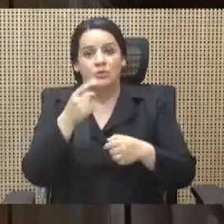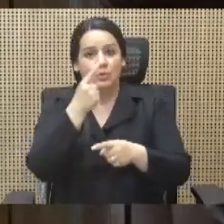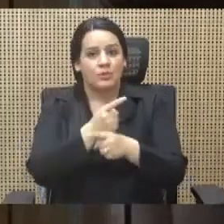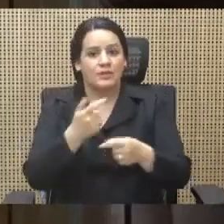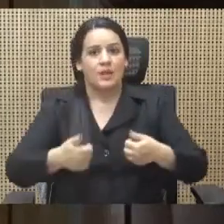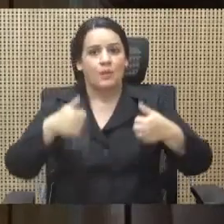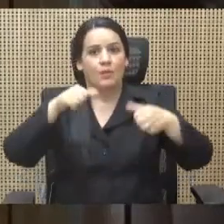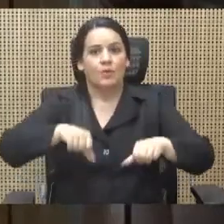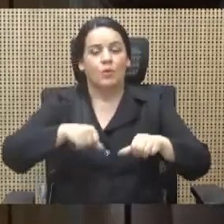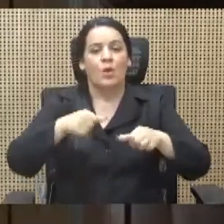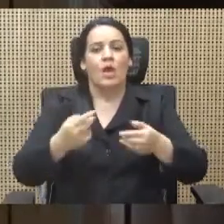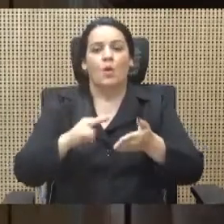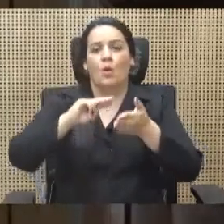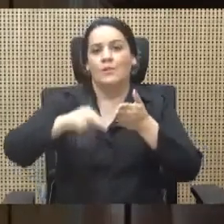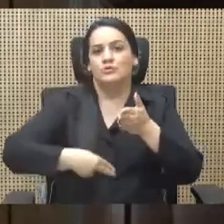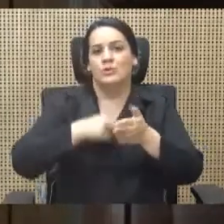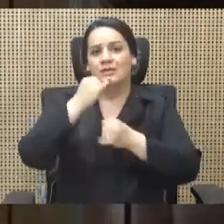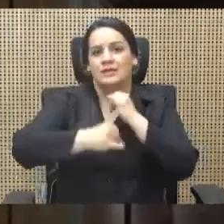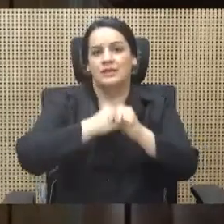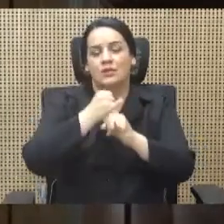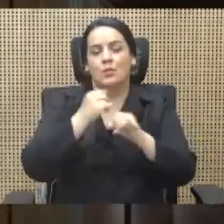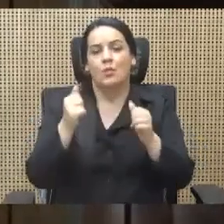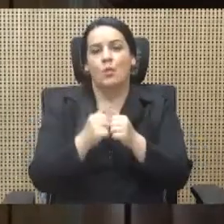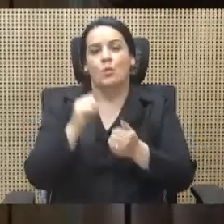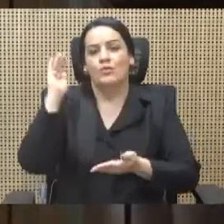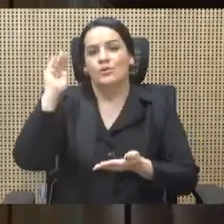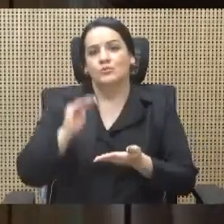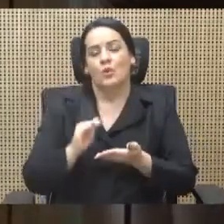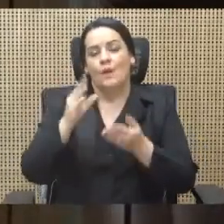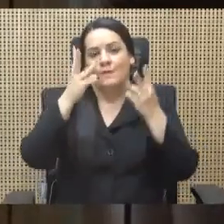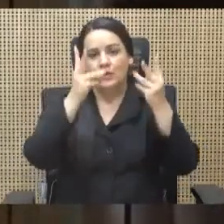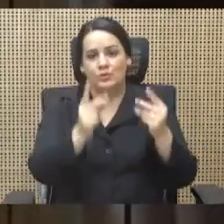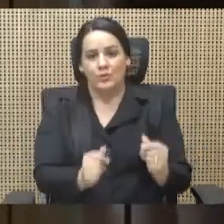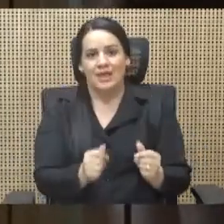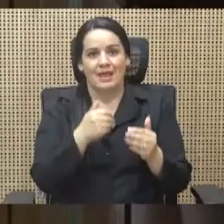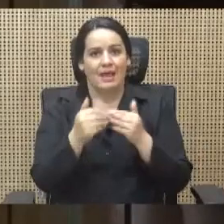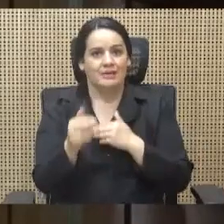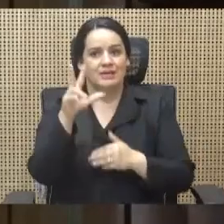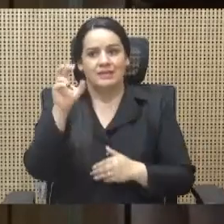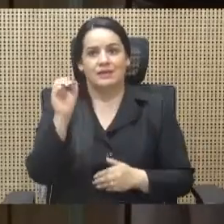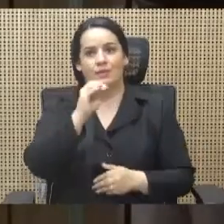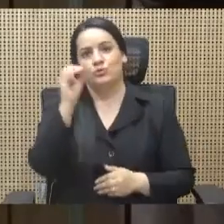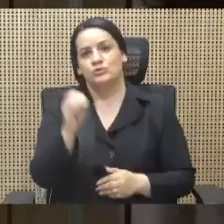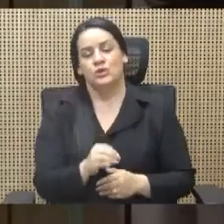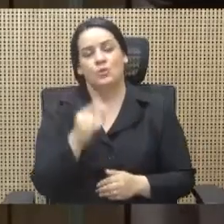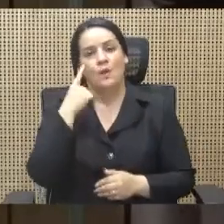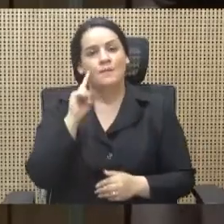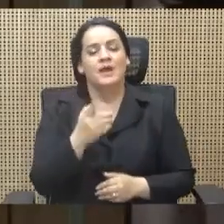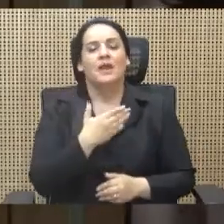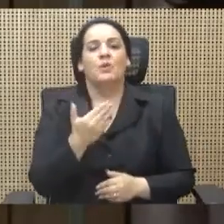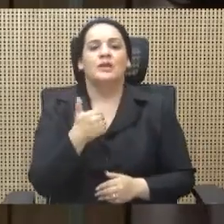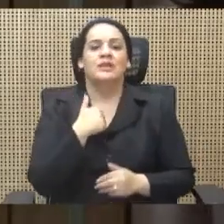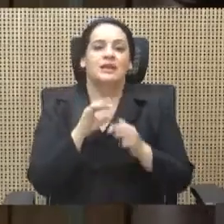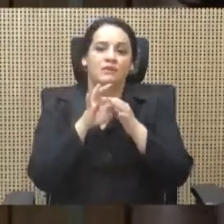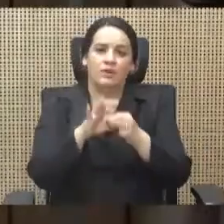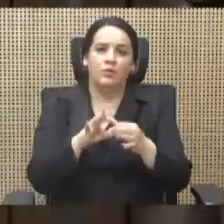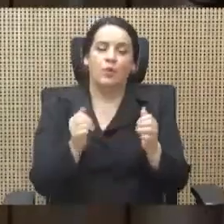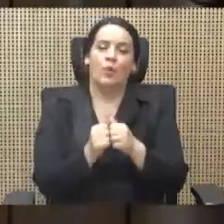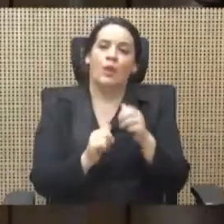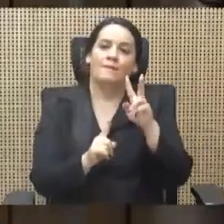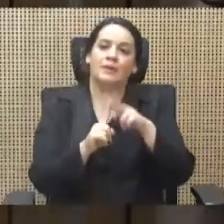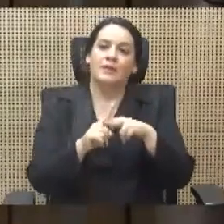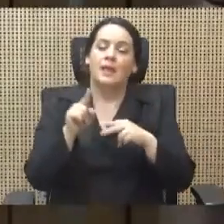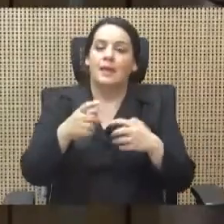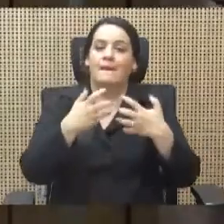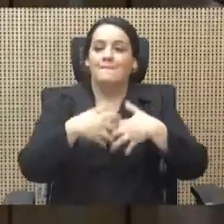una reducción presupuestaria de casi el 30% para lo que corresponde a la implementación de dispositivos de monitoreo electrónico que de